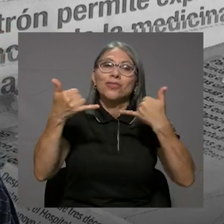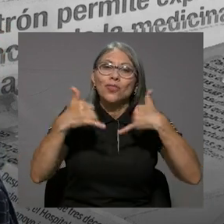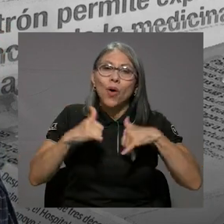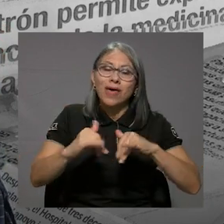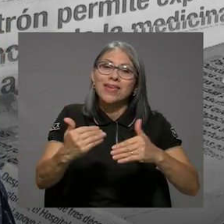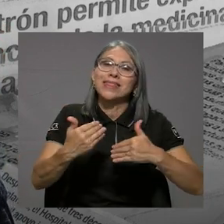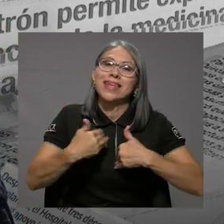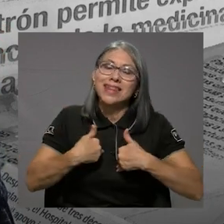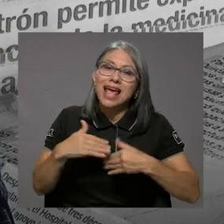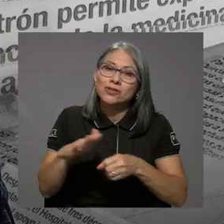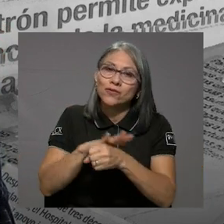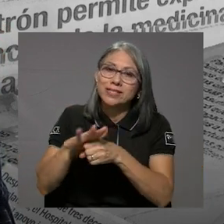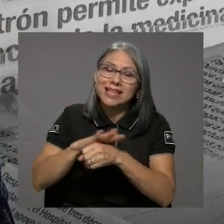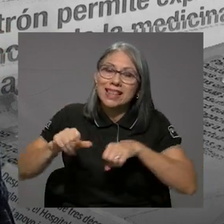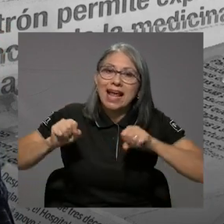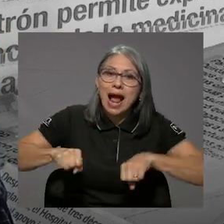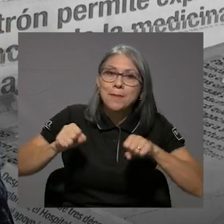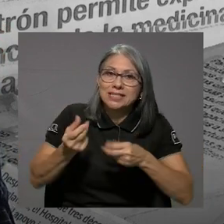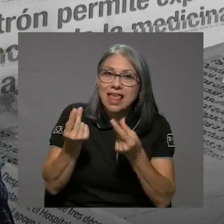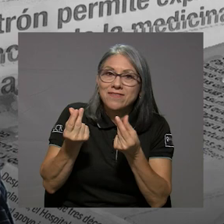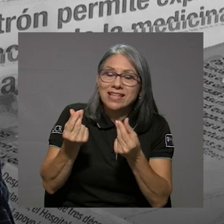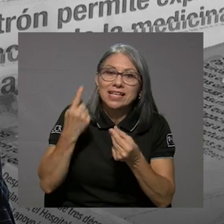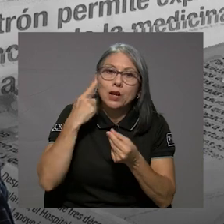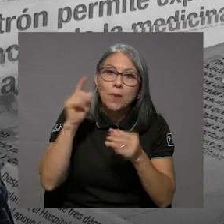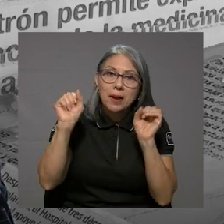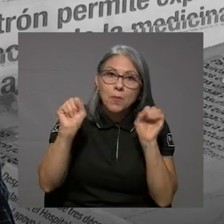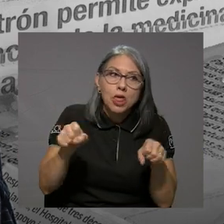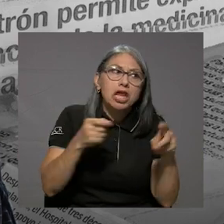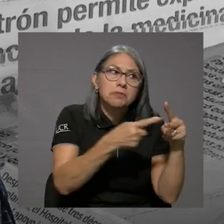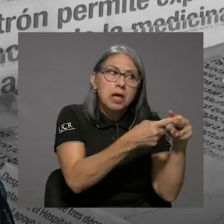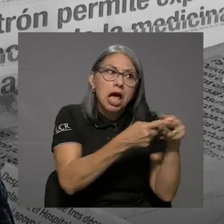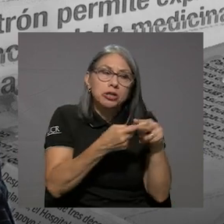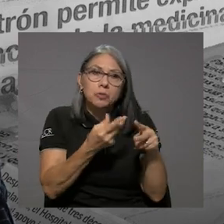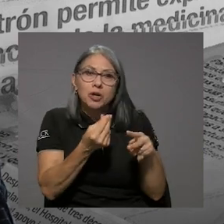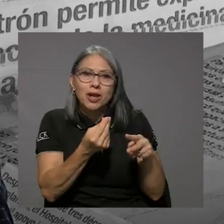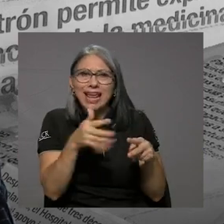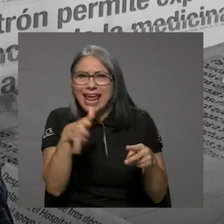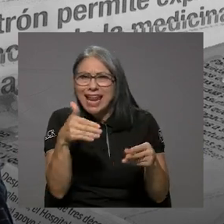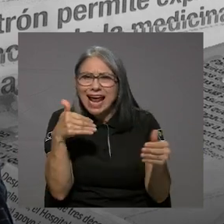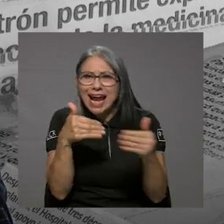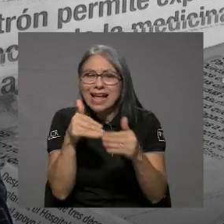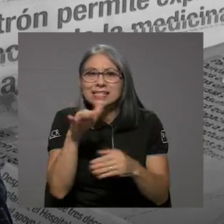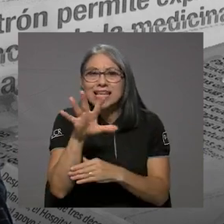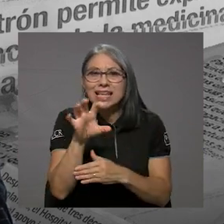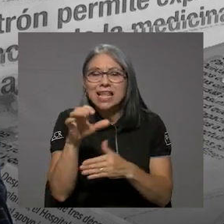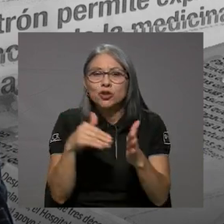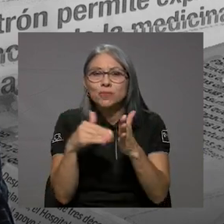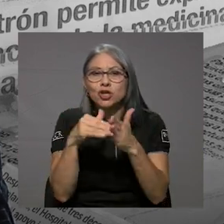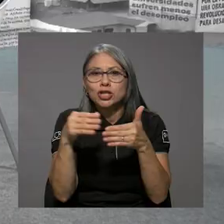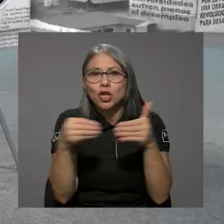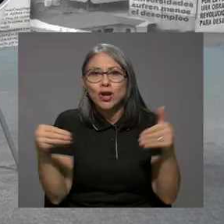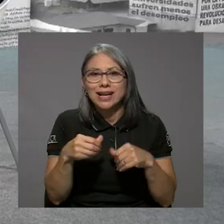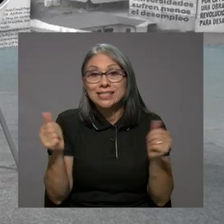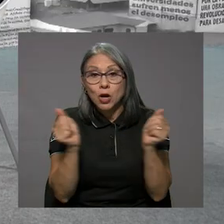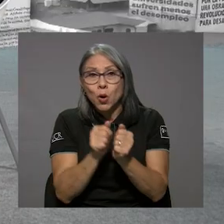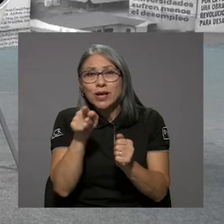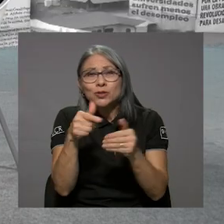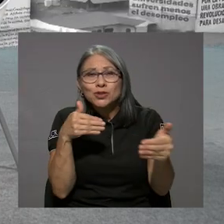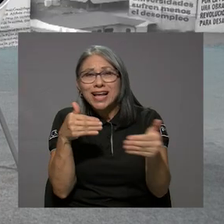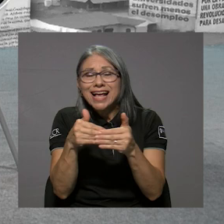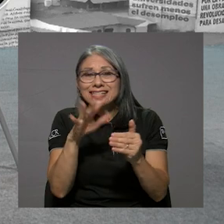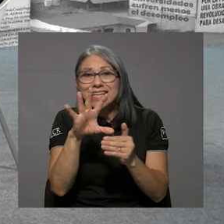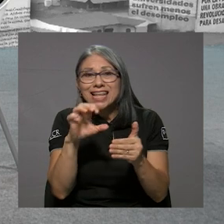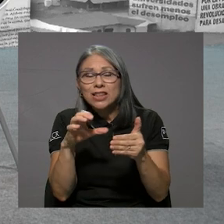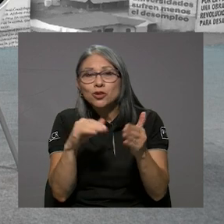suficiente capacidad financiera para asumir un crédito de estos que eran casi 500 millones de dólares. Con esos 500,